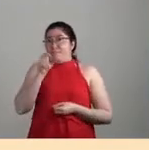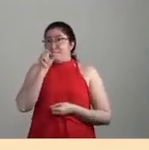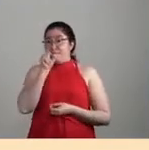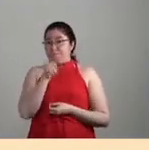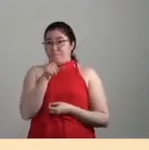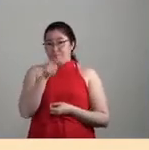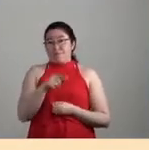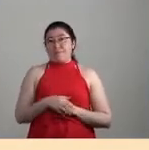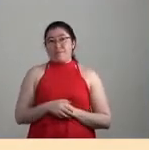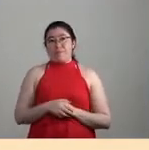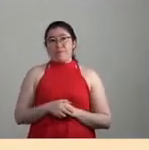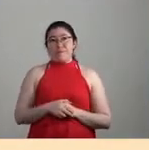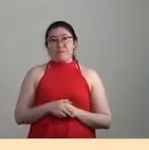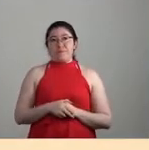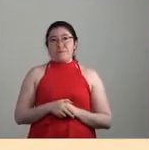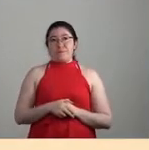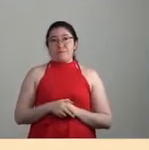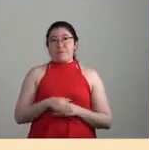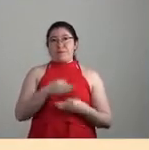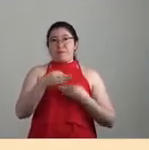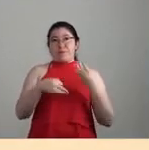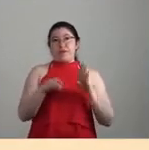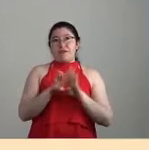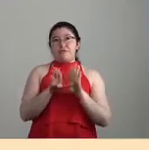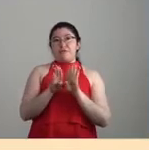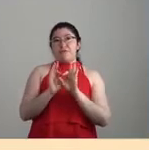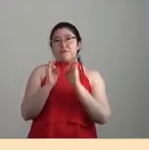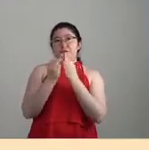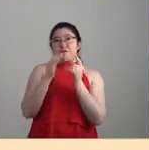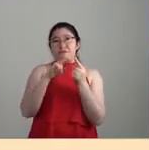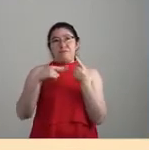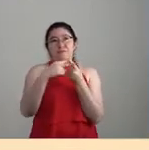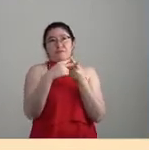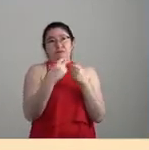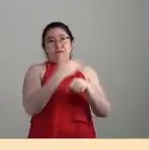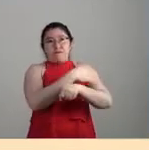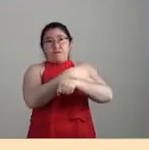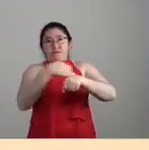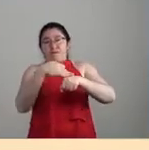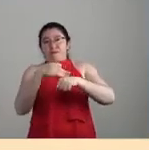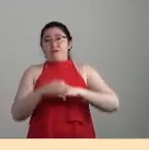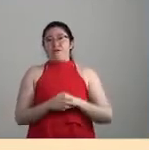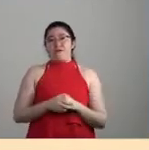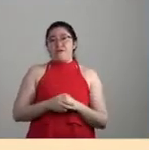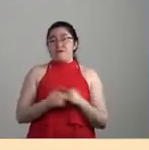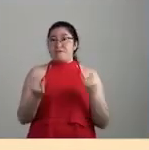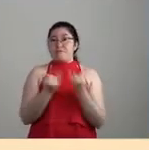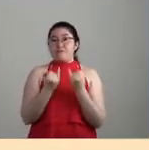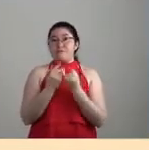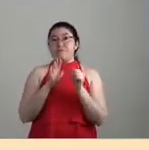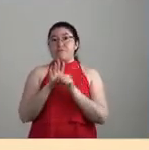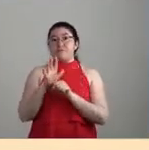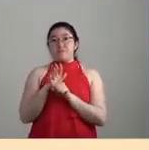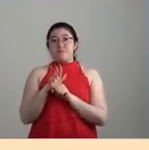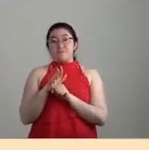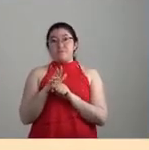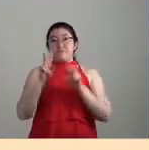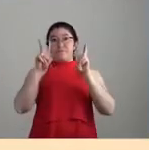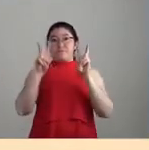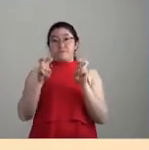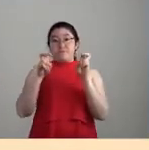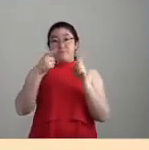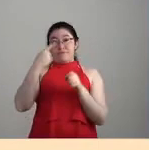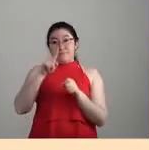ser tan, las lógicas, si queréis, patriarcales y familiares y también, por supuesto, todo lo que tiene que ver con la